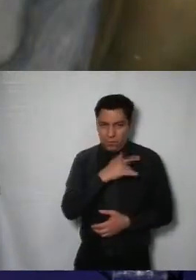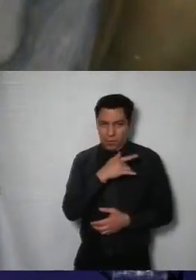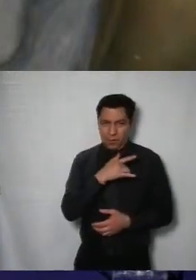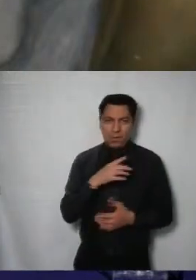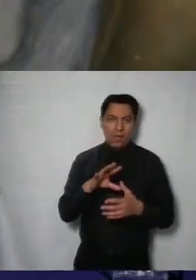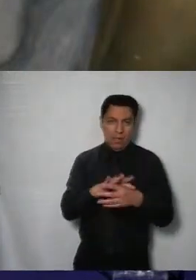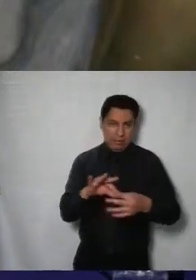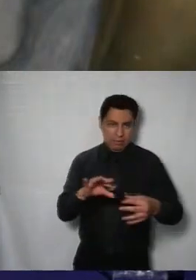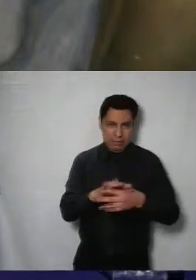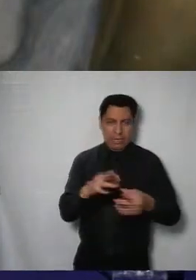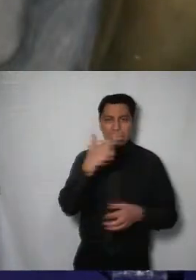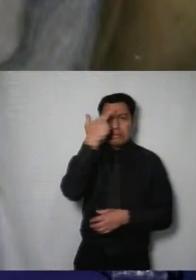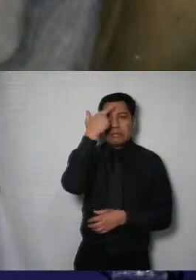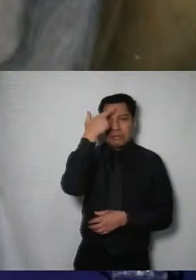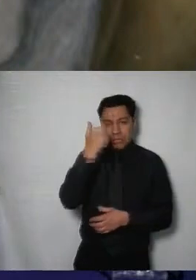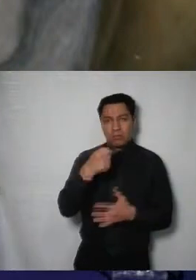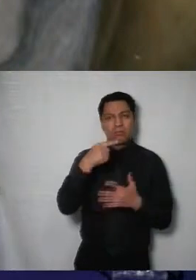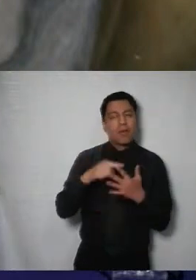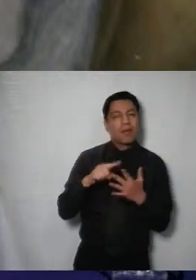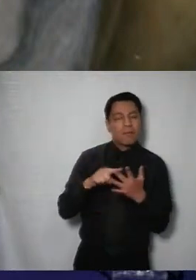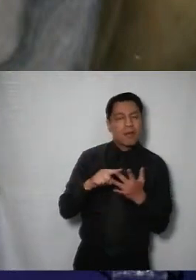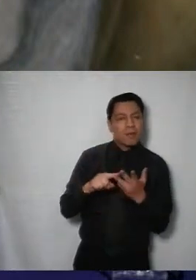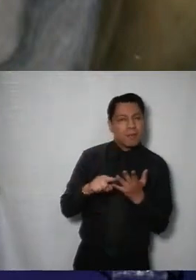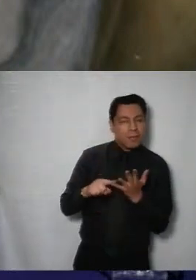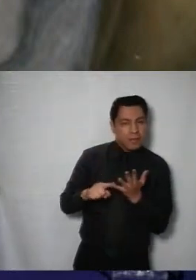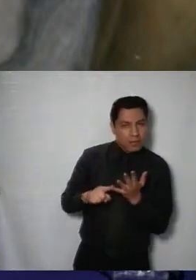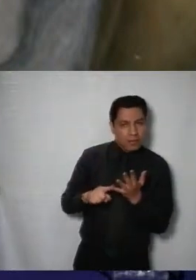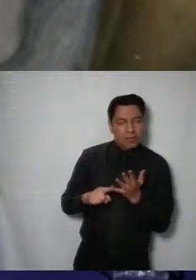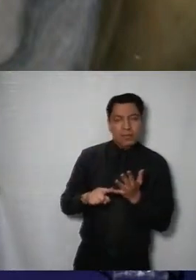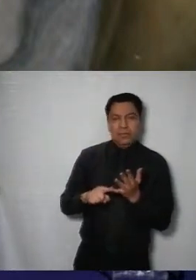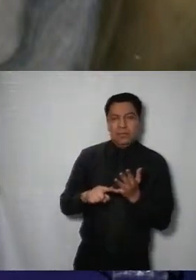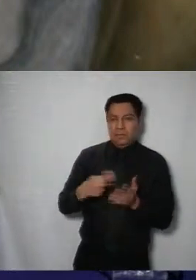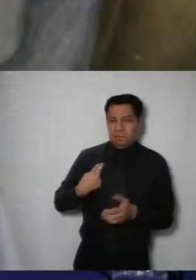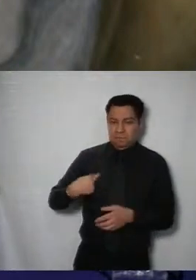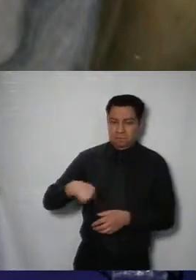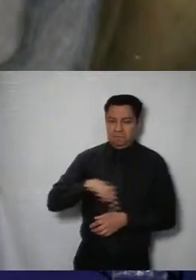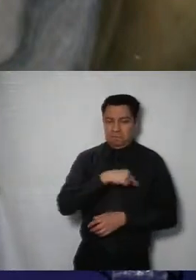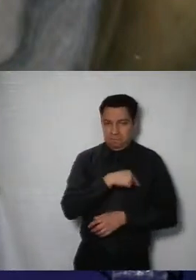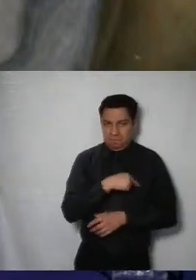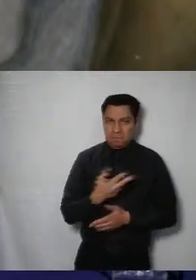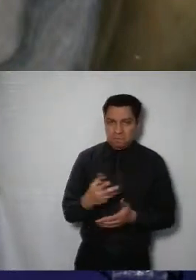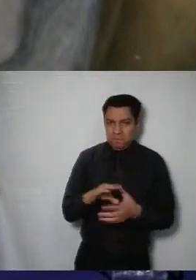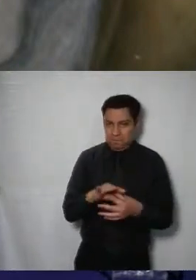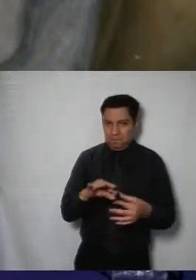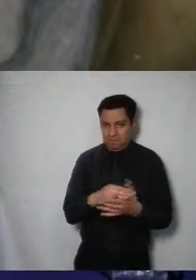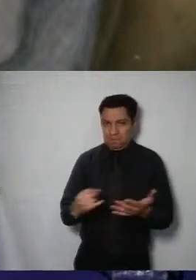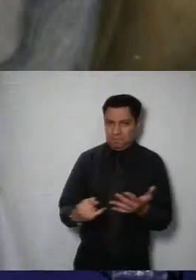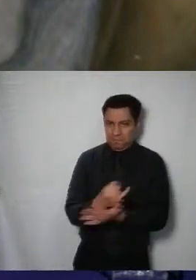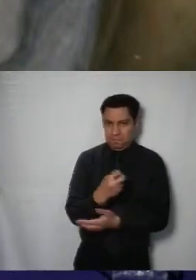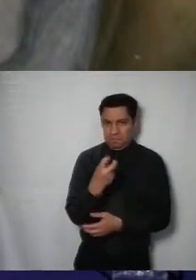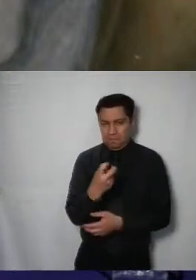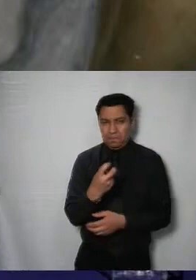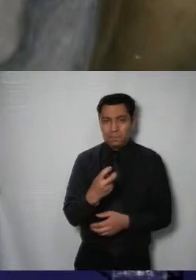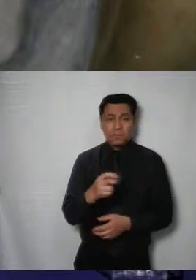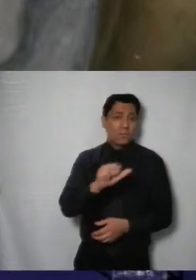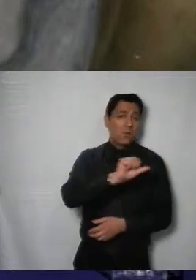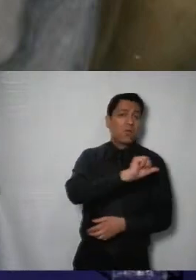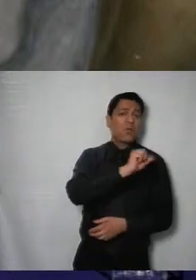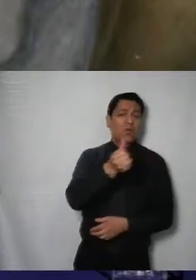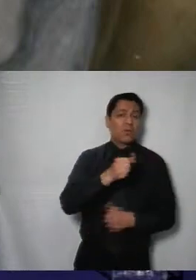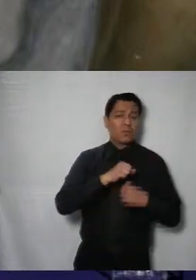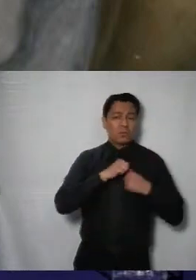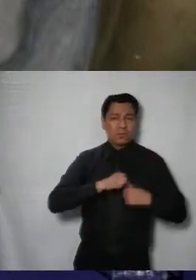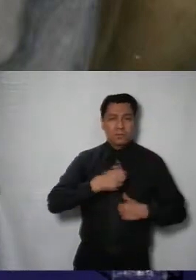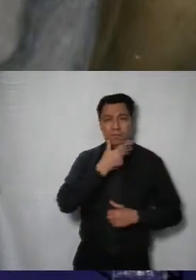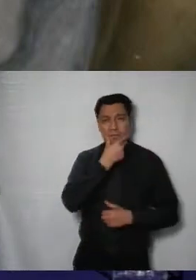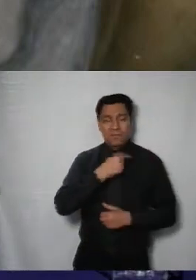expliquen las razones que tenemos y metodología que tenemos en la propia ponencia ¿Algún otro comisionado comisionada